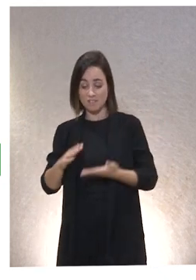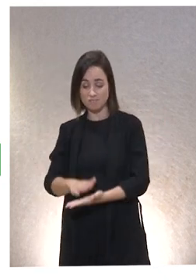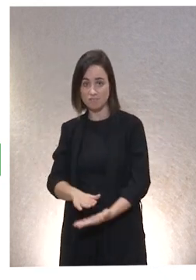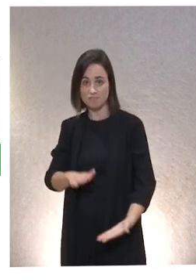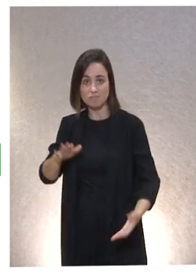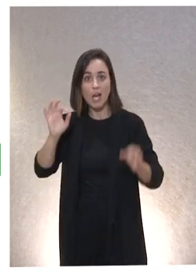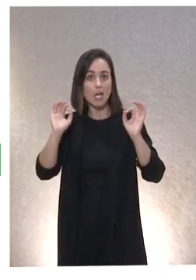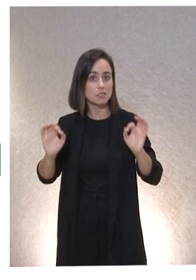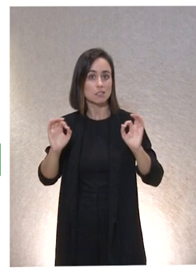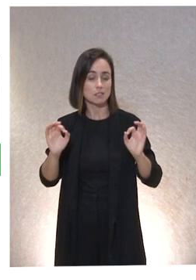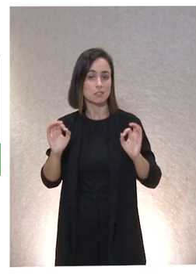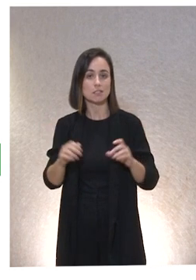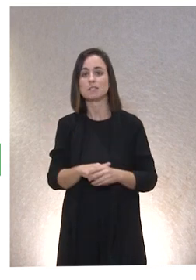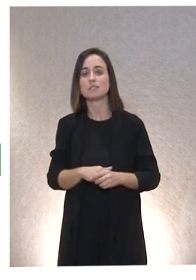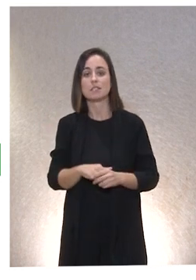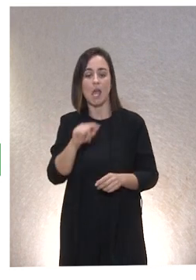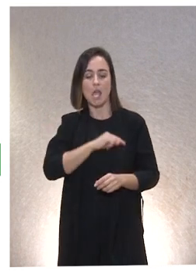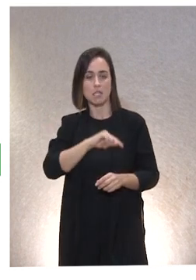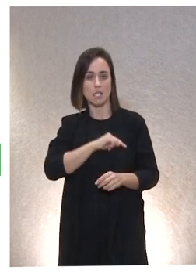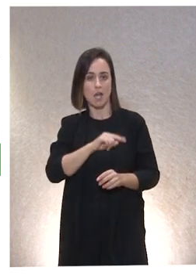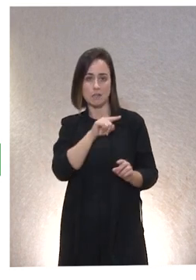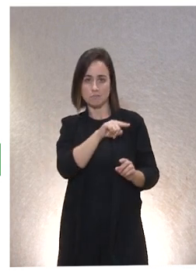que es uno de los aspectos de la ética.